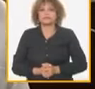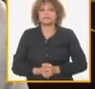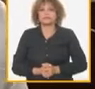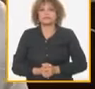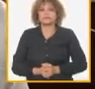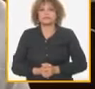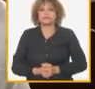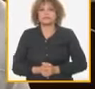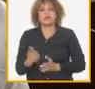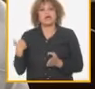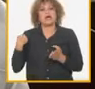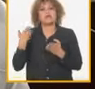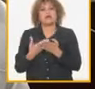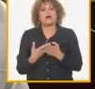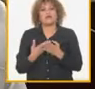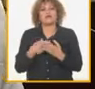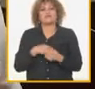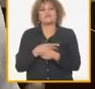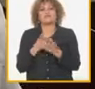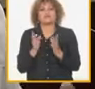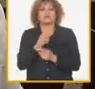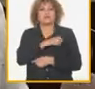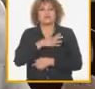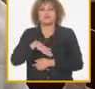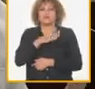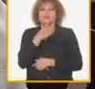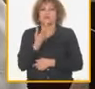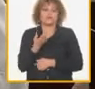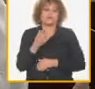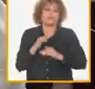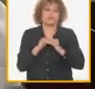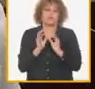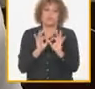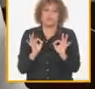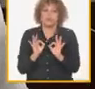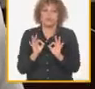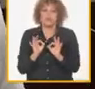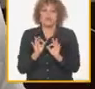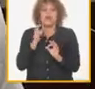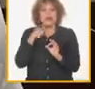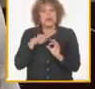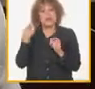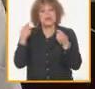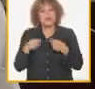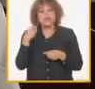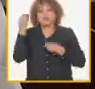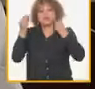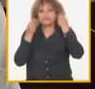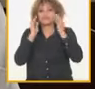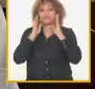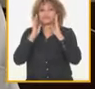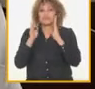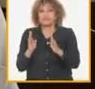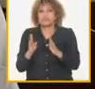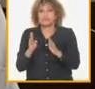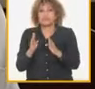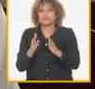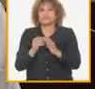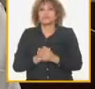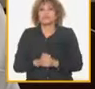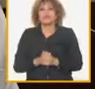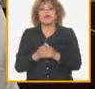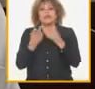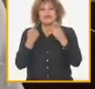no hemos logrado satisfacer la necesidad de la población por lo tanto el análisis en lo adelante tiene que estar en correspondencia que si bien hay